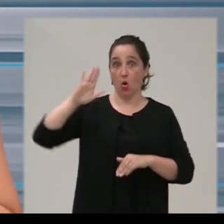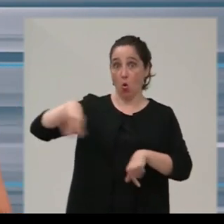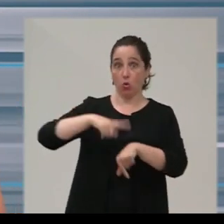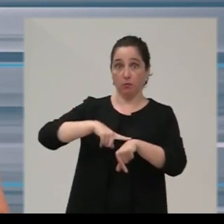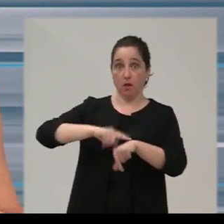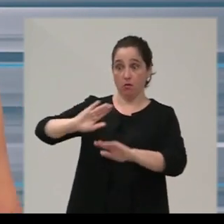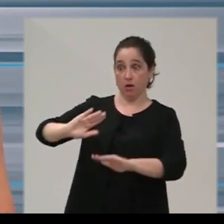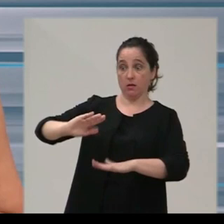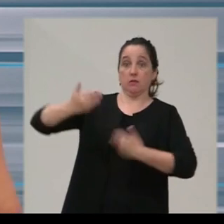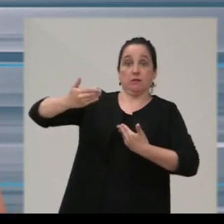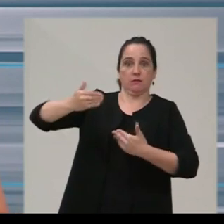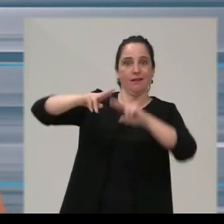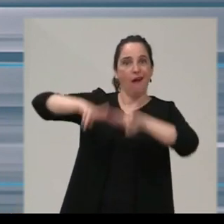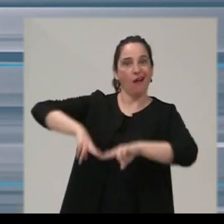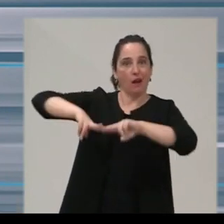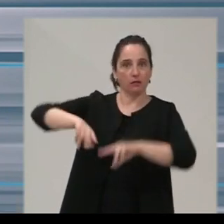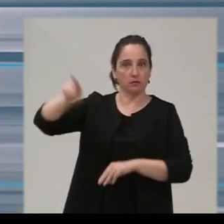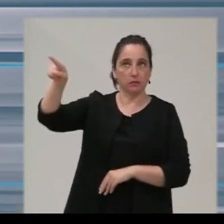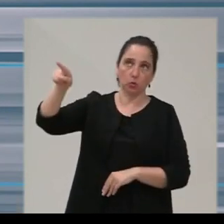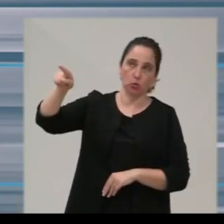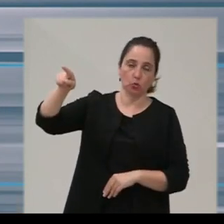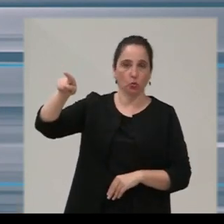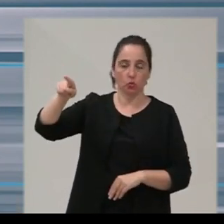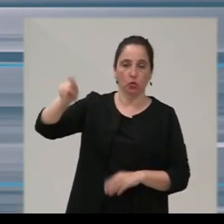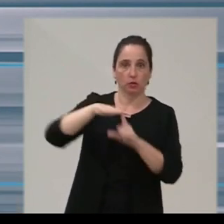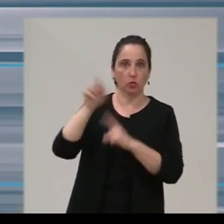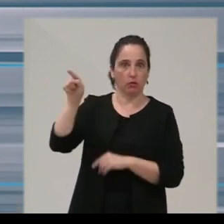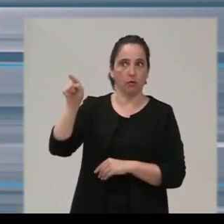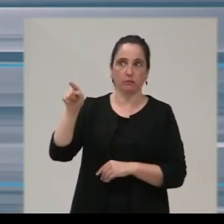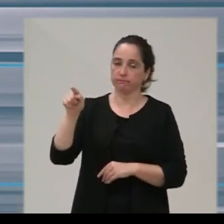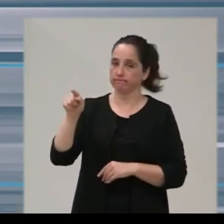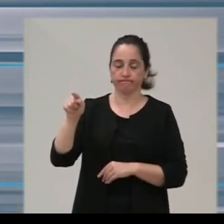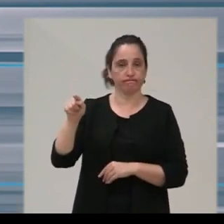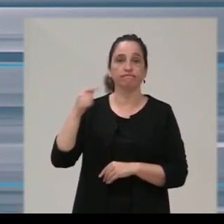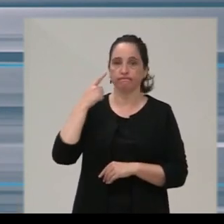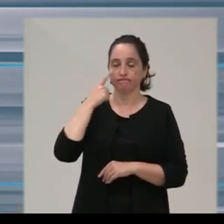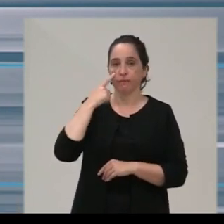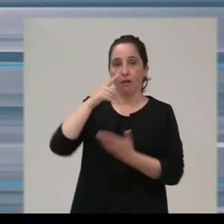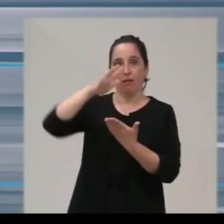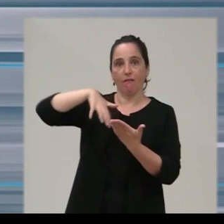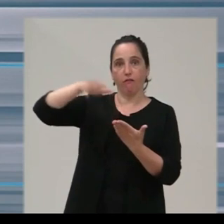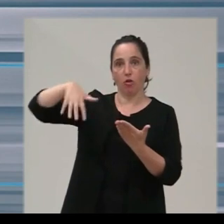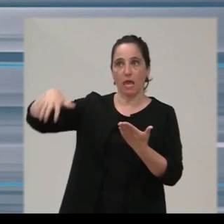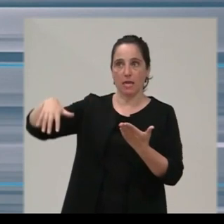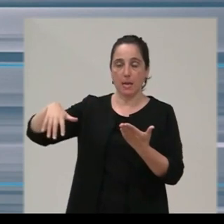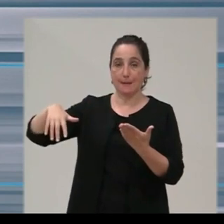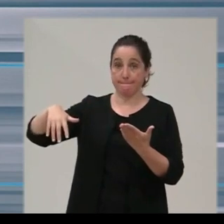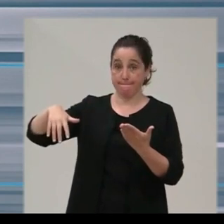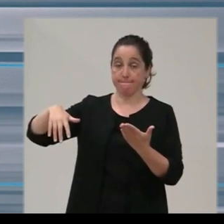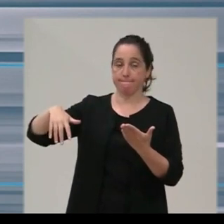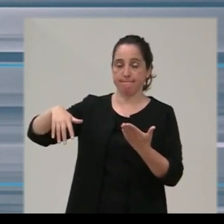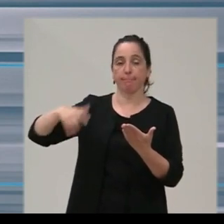recibí ese análisis de situación que estábamos esperando y, a la vista de este informe, hemos